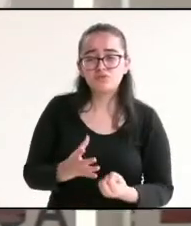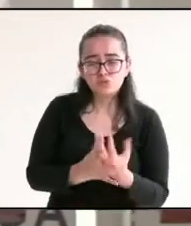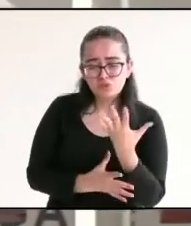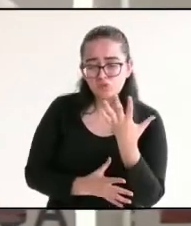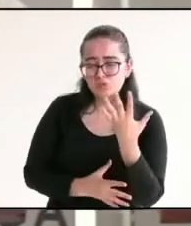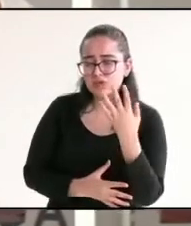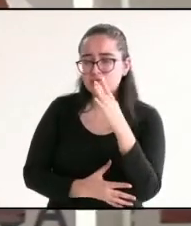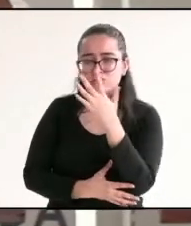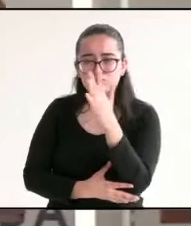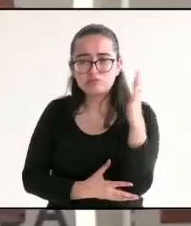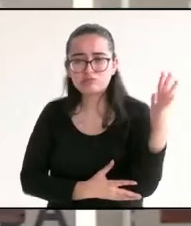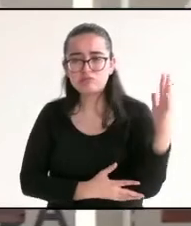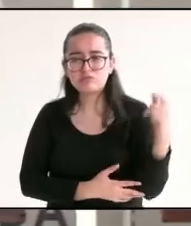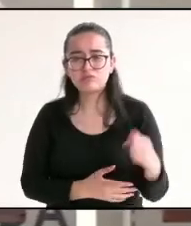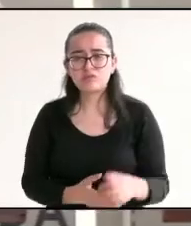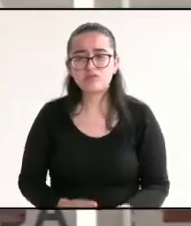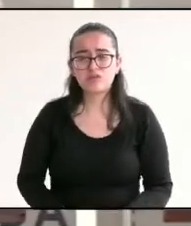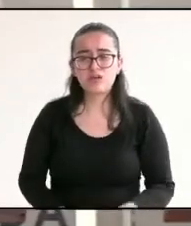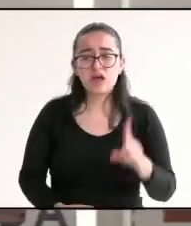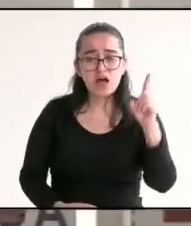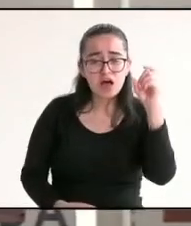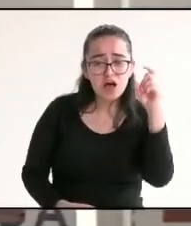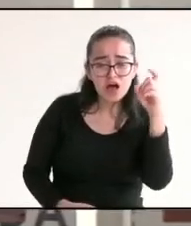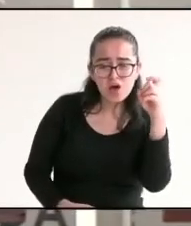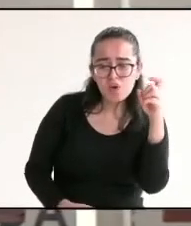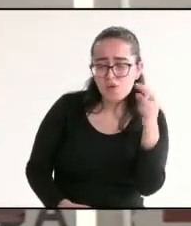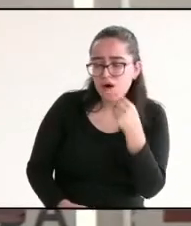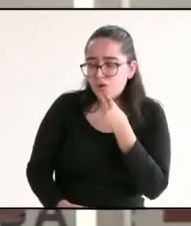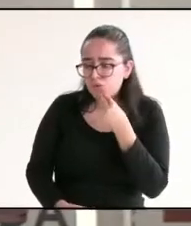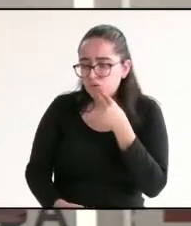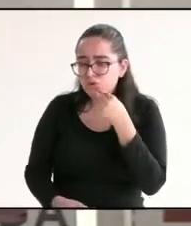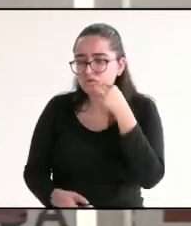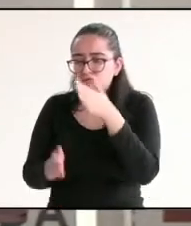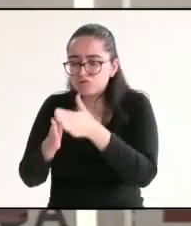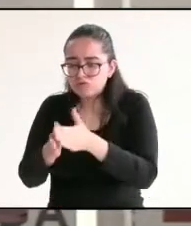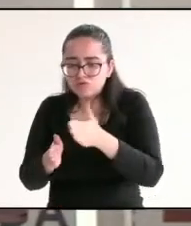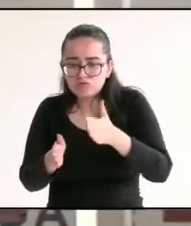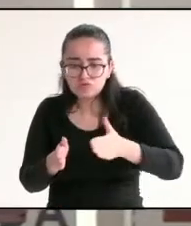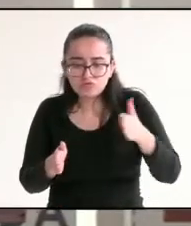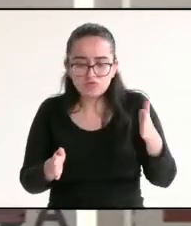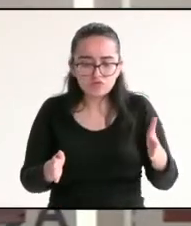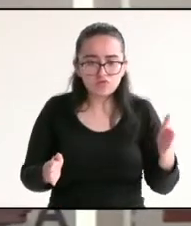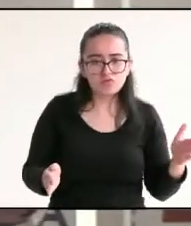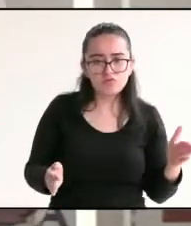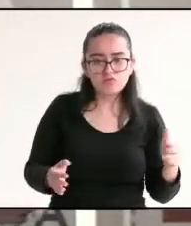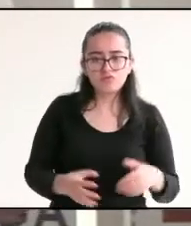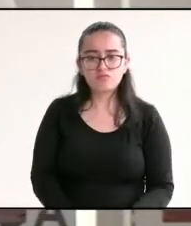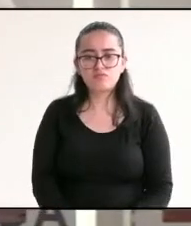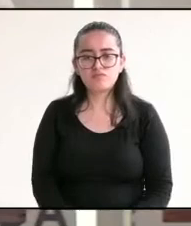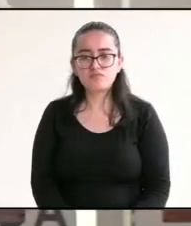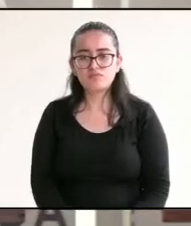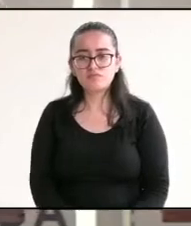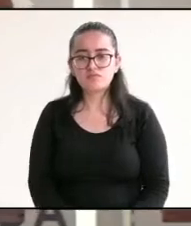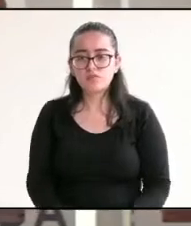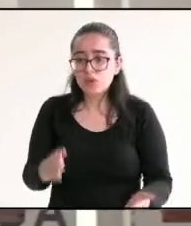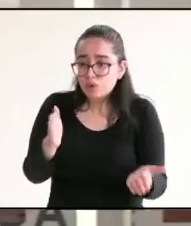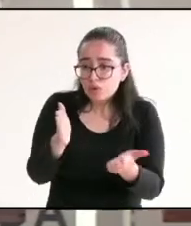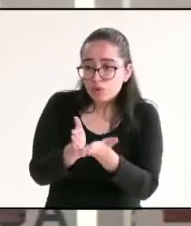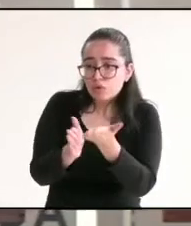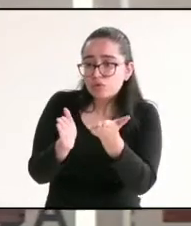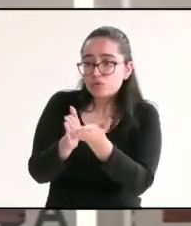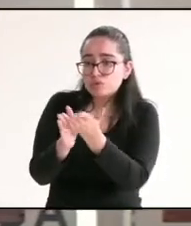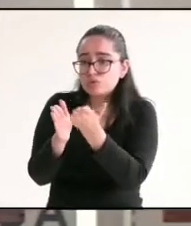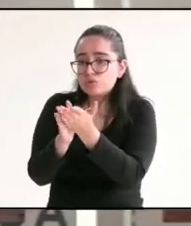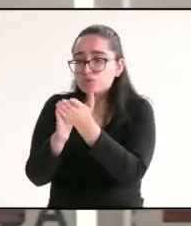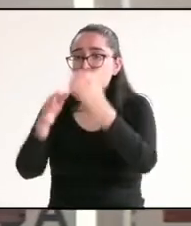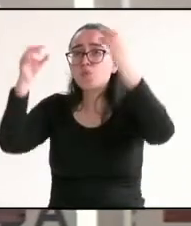Asimismo, el uso racional del agua y mejorar su calidad. Así como la construcción de ollas de captación